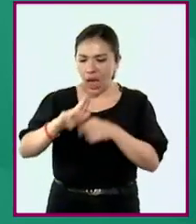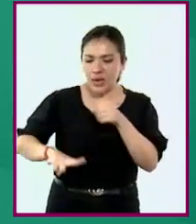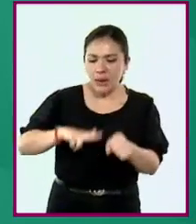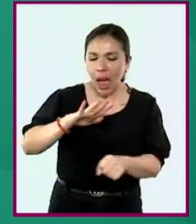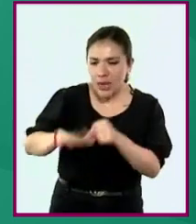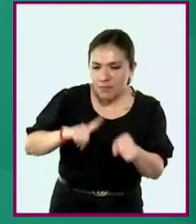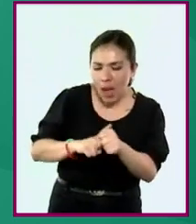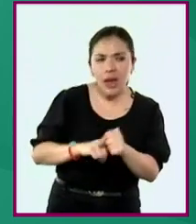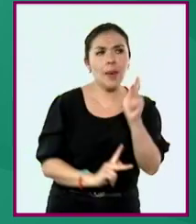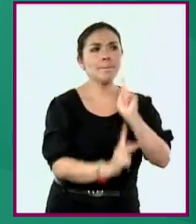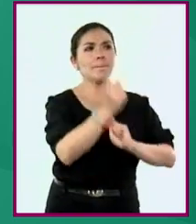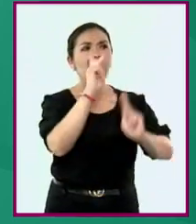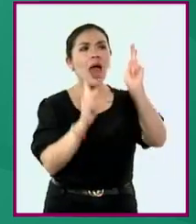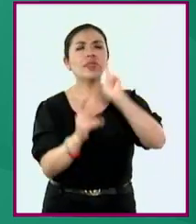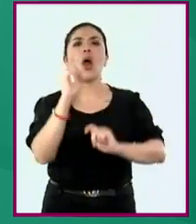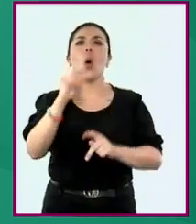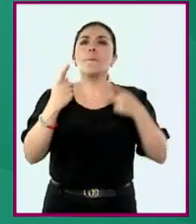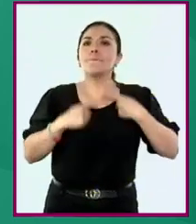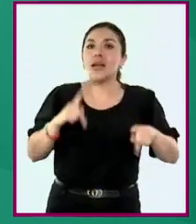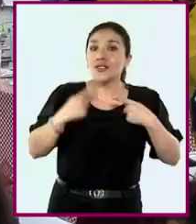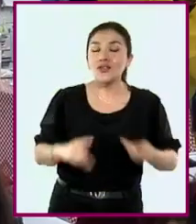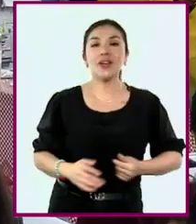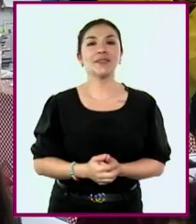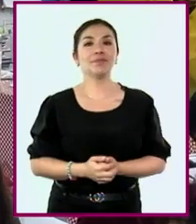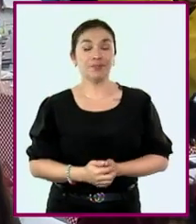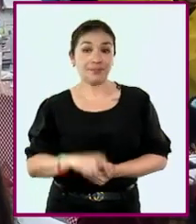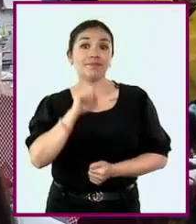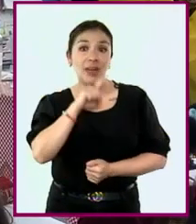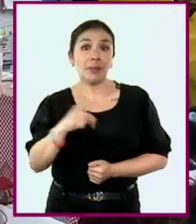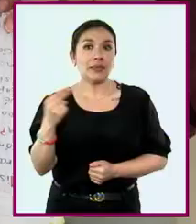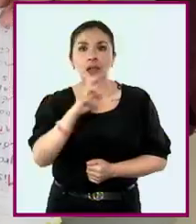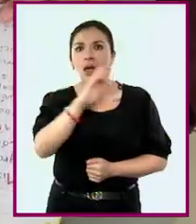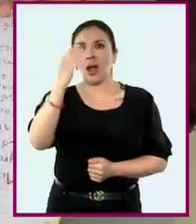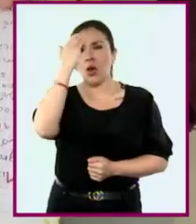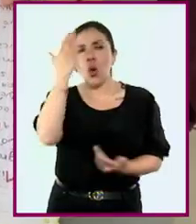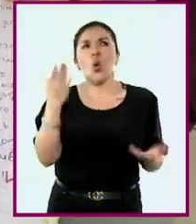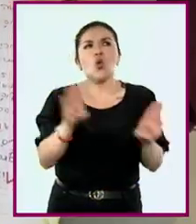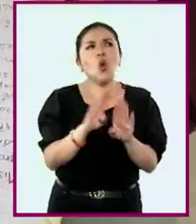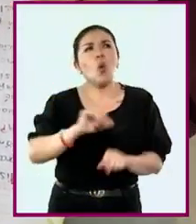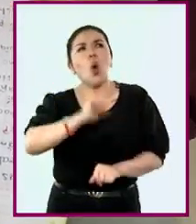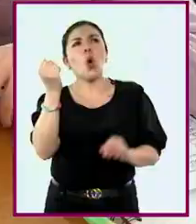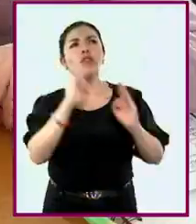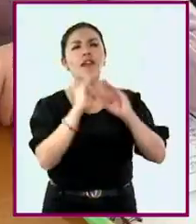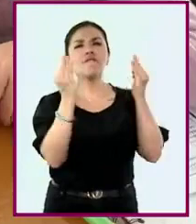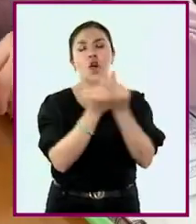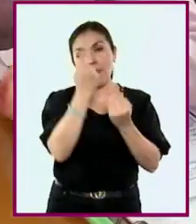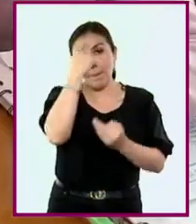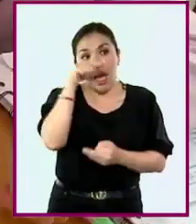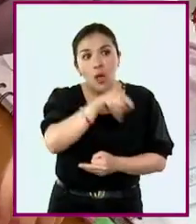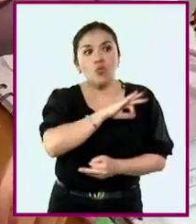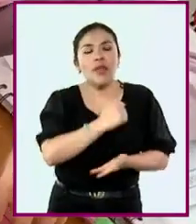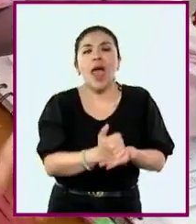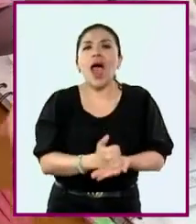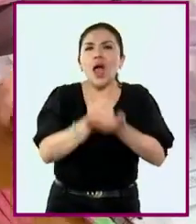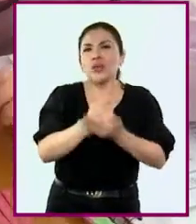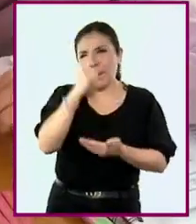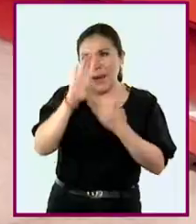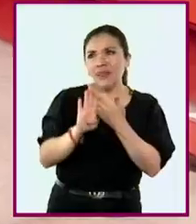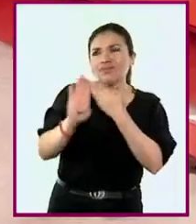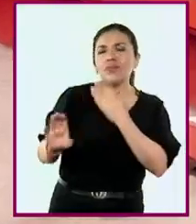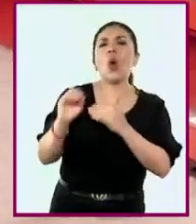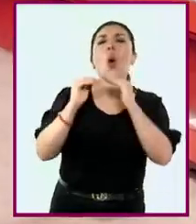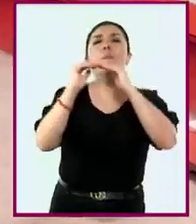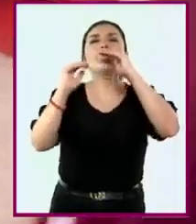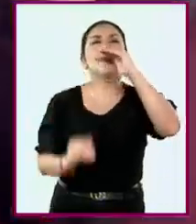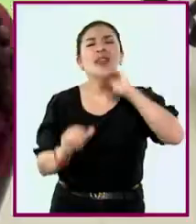animales, las plantas y otras personas. Además de que reconozcan alternativas que contribuyan a prevenir